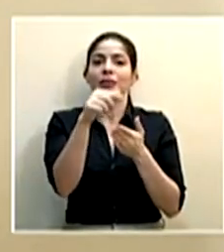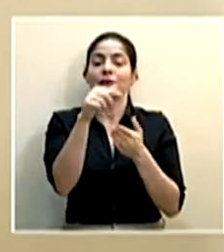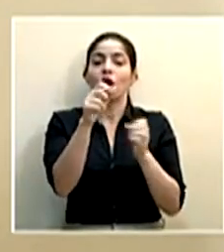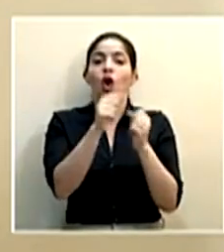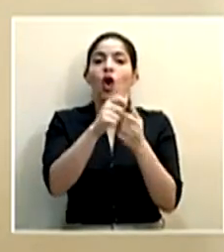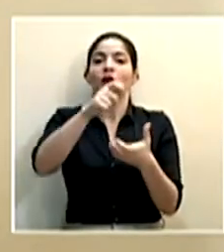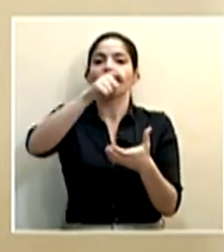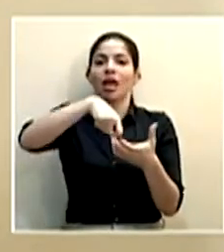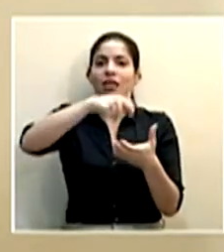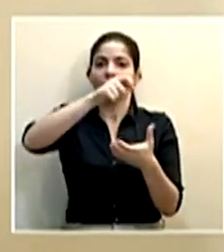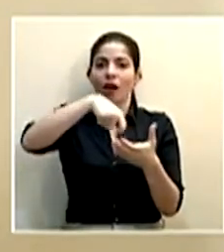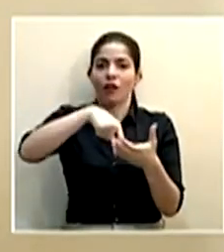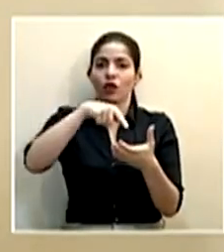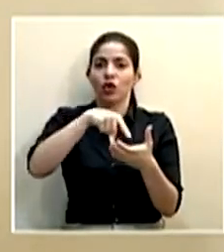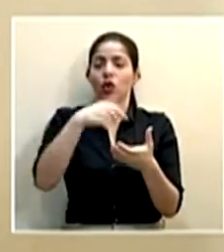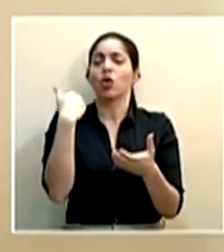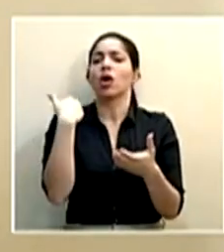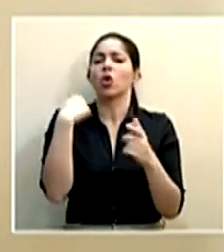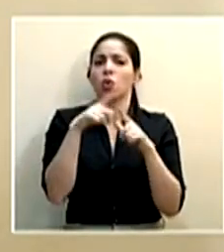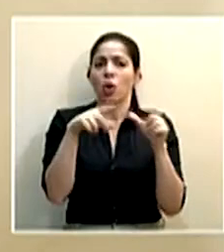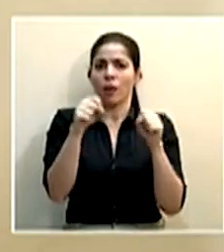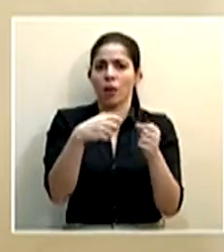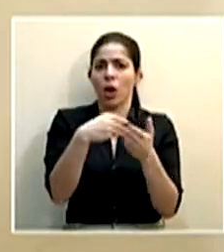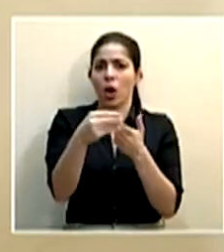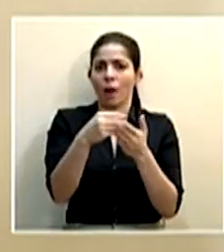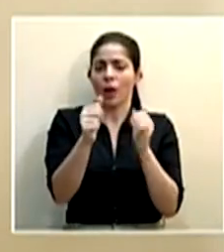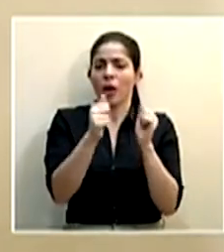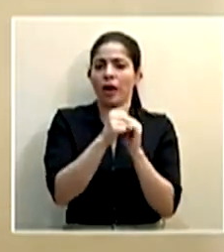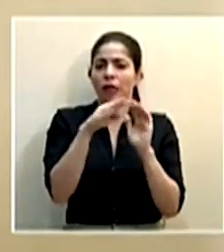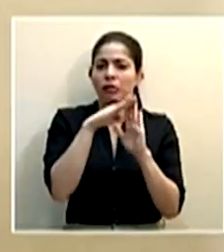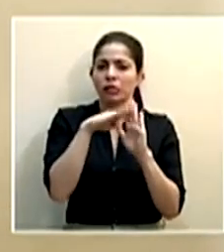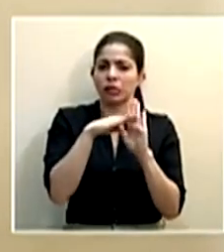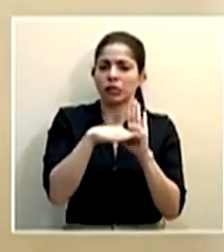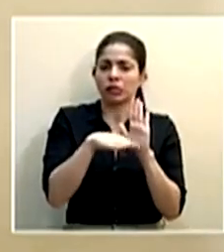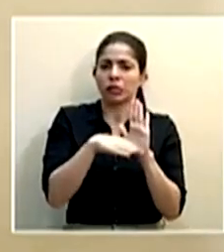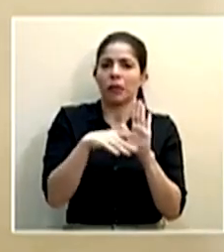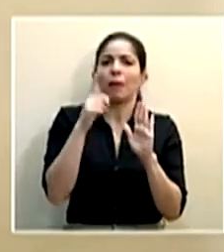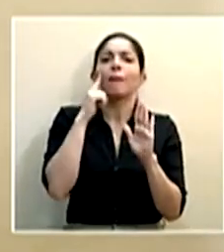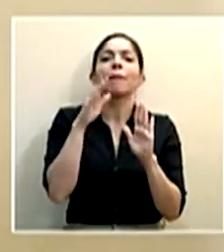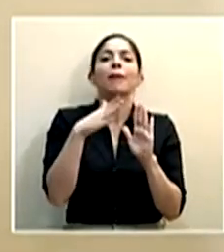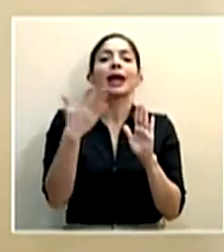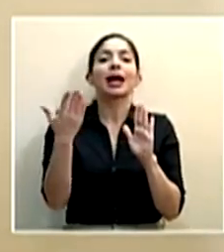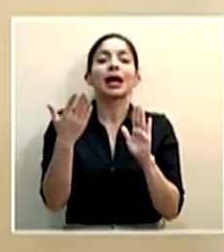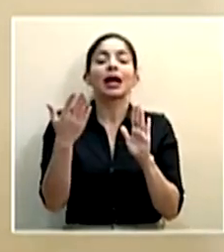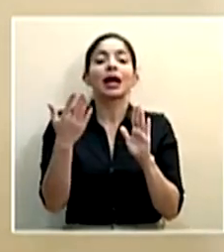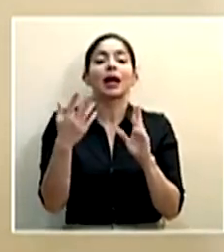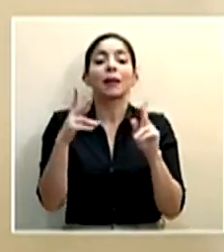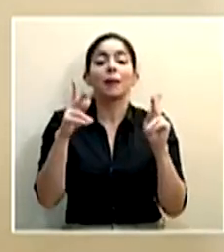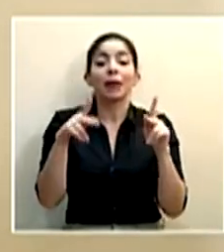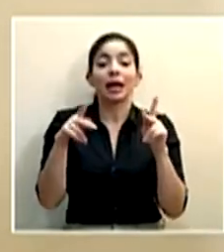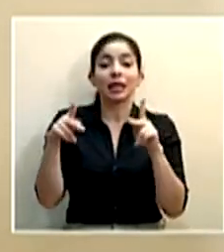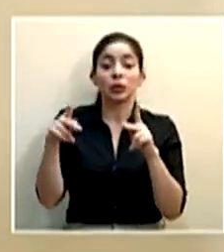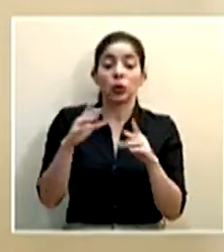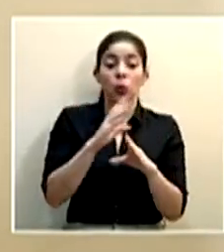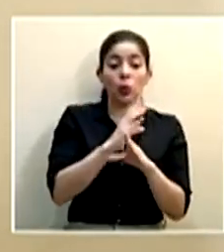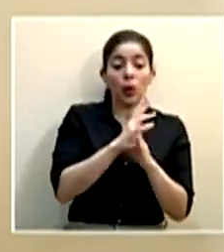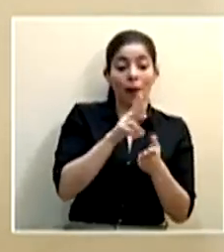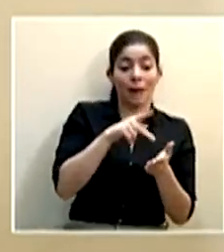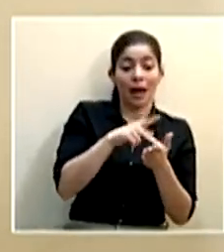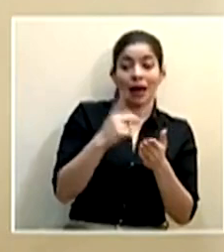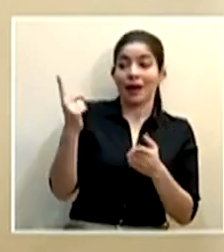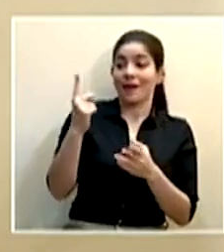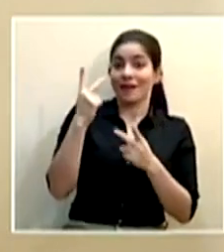datáfonos, y hemos tomado una serie de medidas para que la interacción entre el guardaparque y el